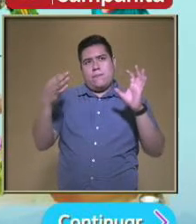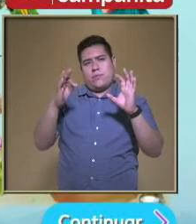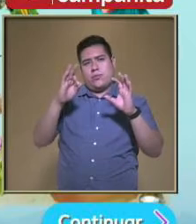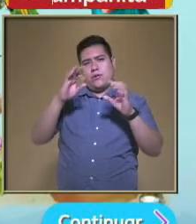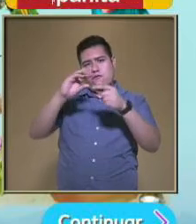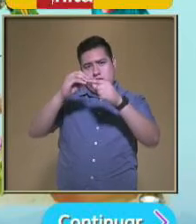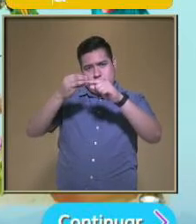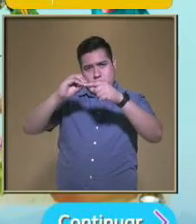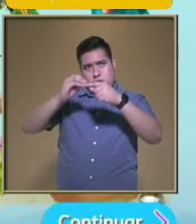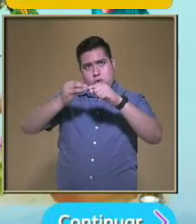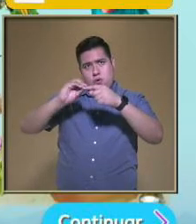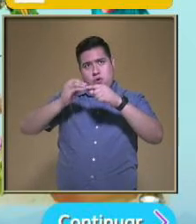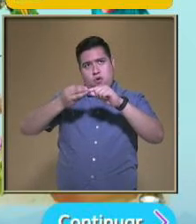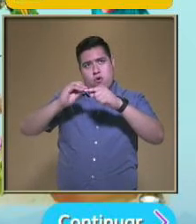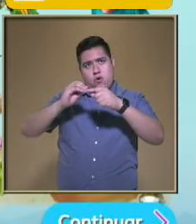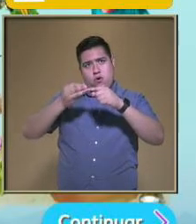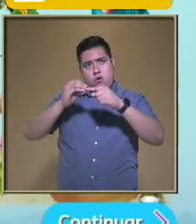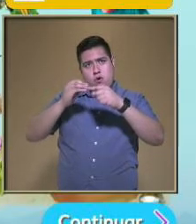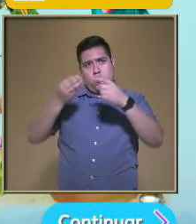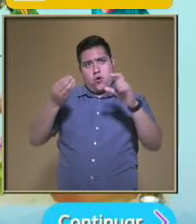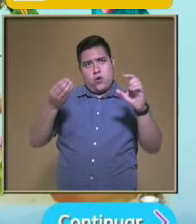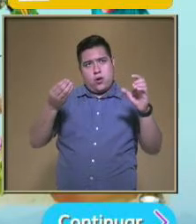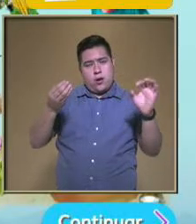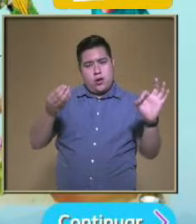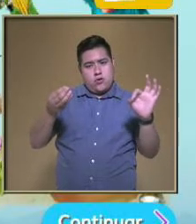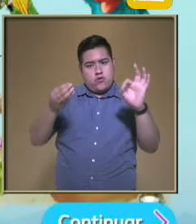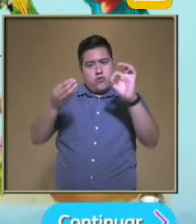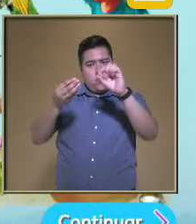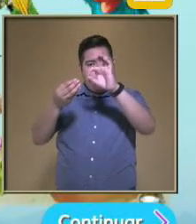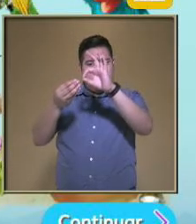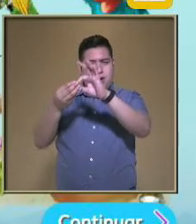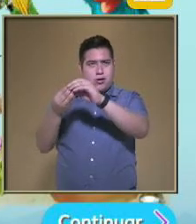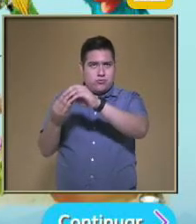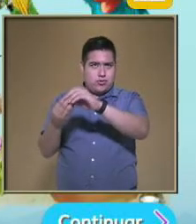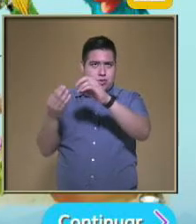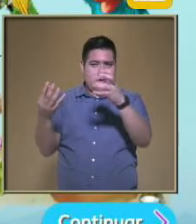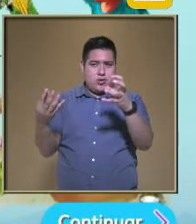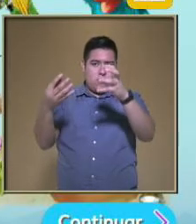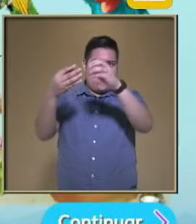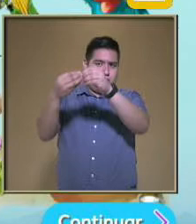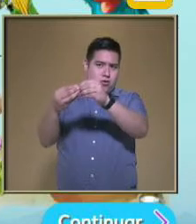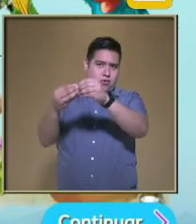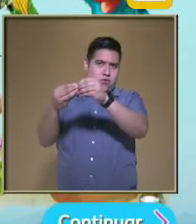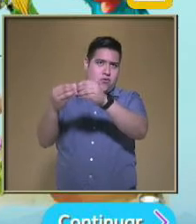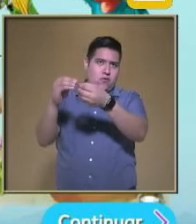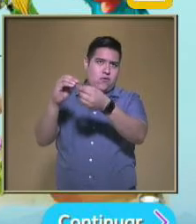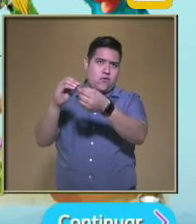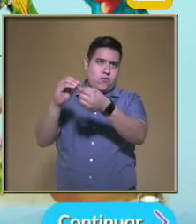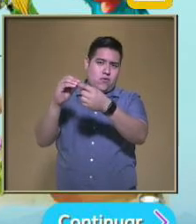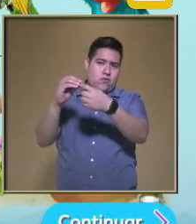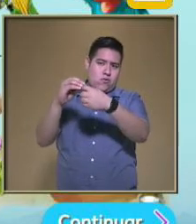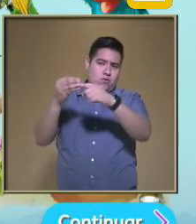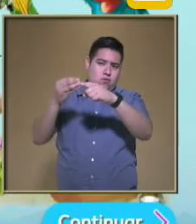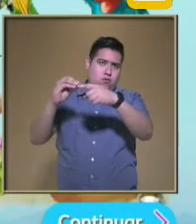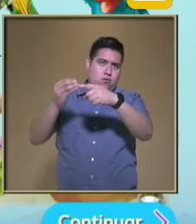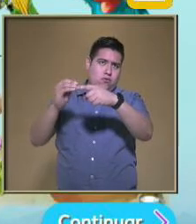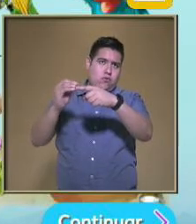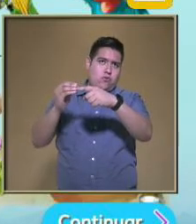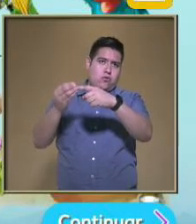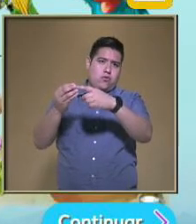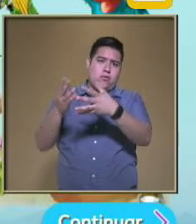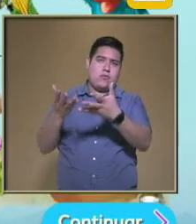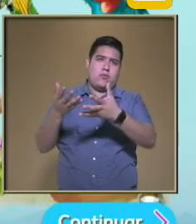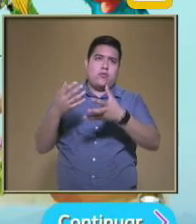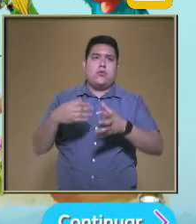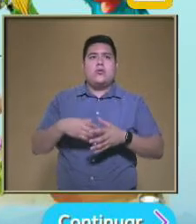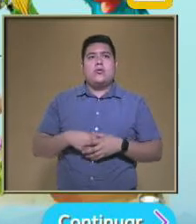Un lugar Cierto Apoyo Y las bacterias Le ayudan A integrar Substancias Como el nitrógeno